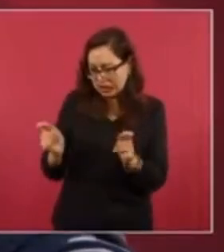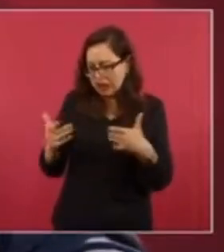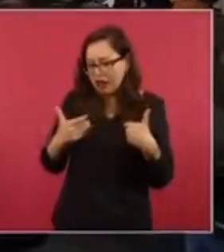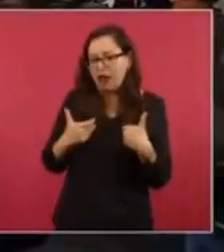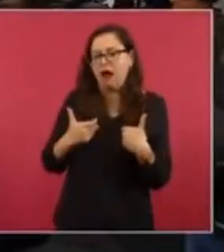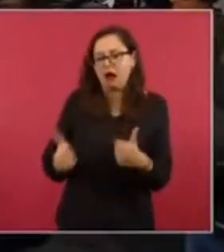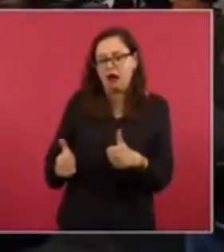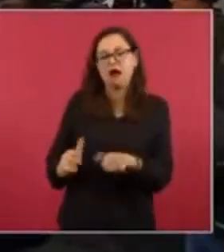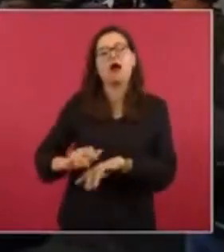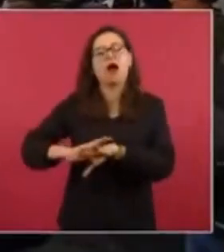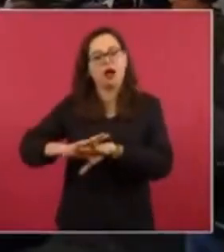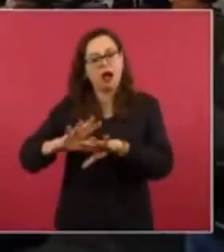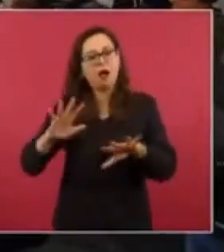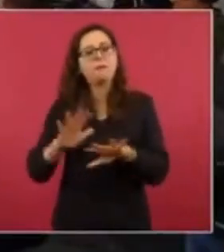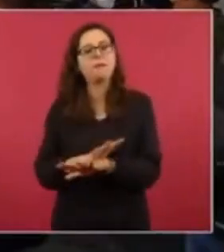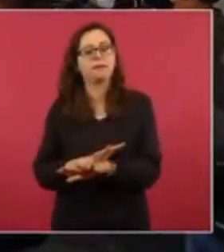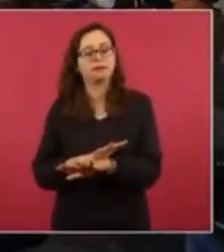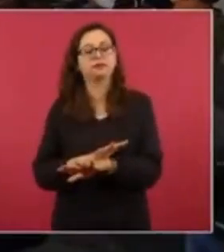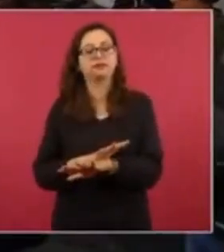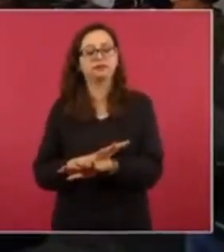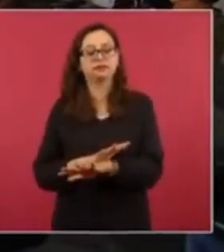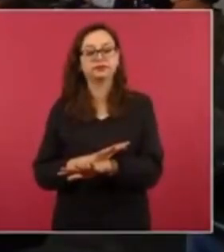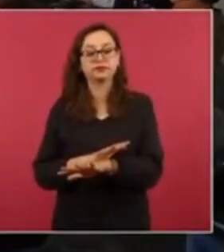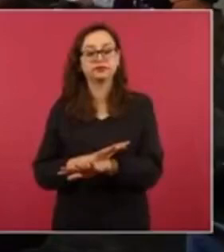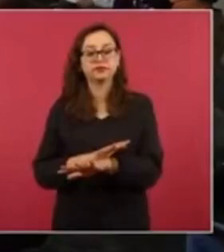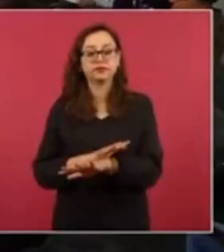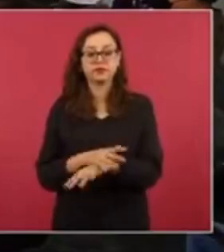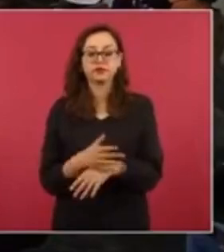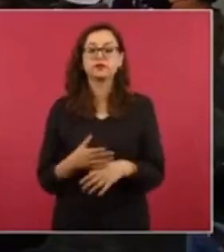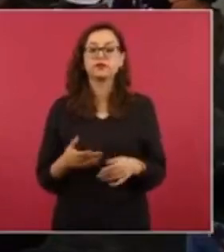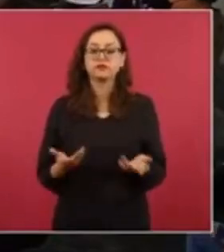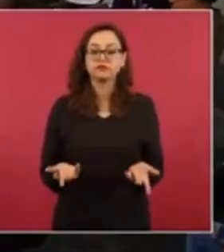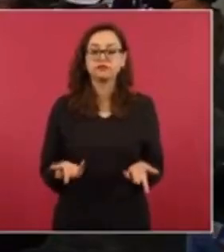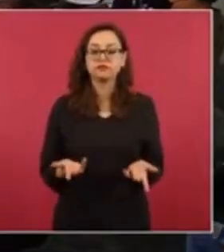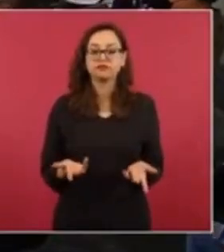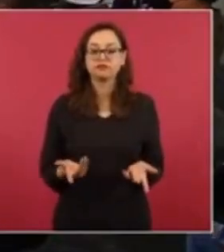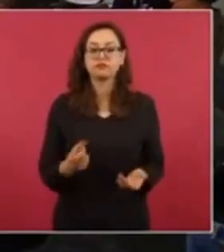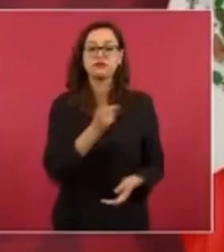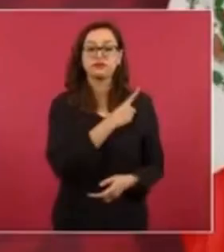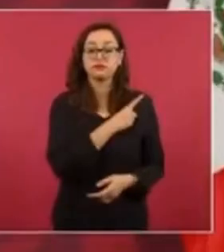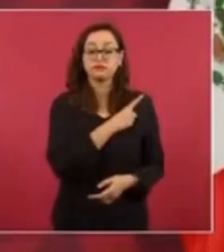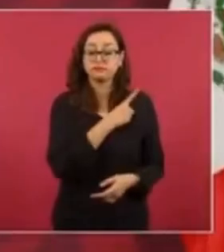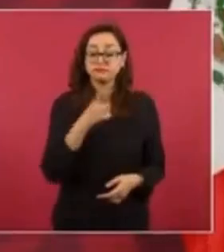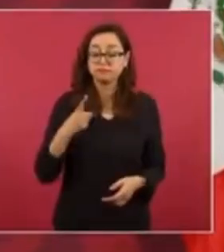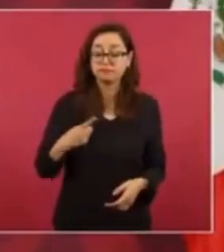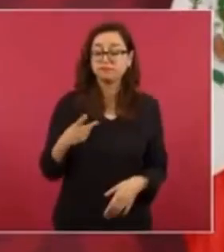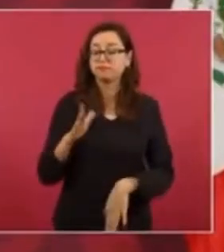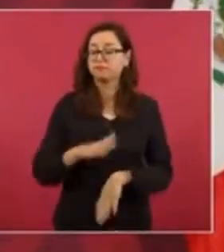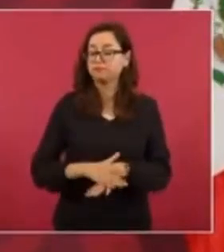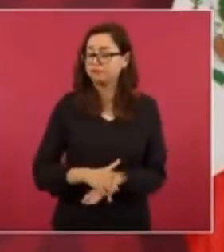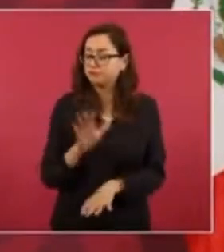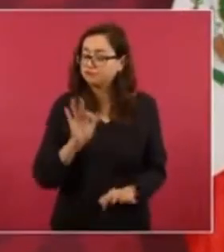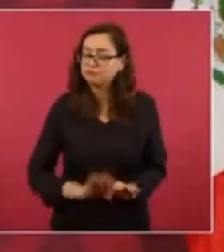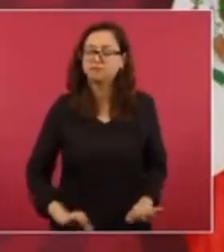de luchar por la no repetición.